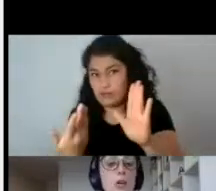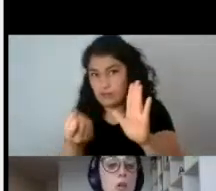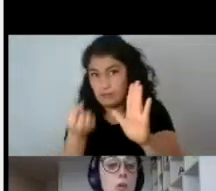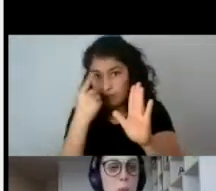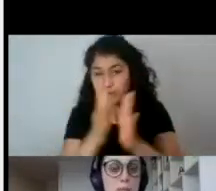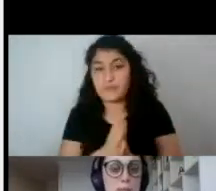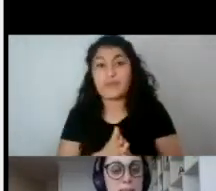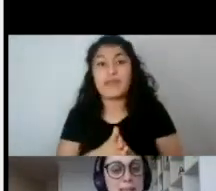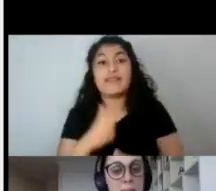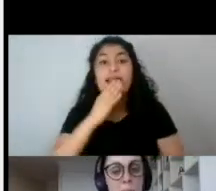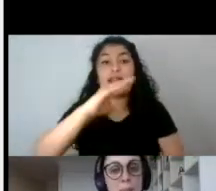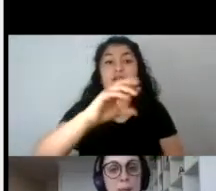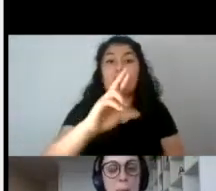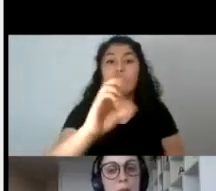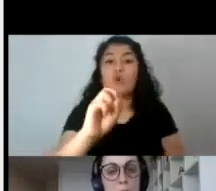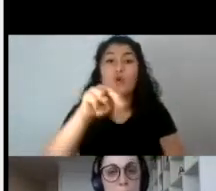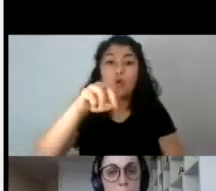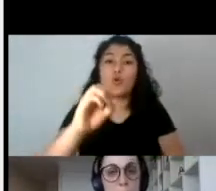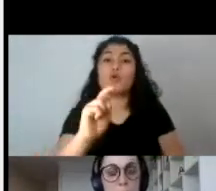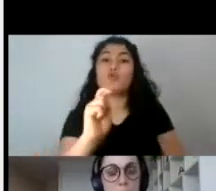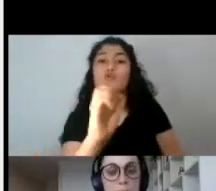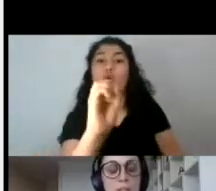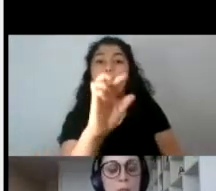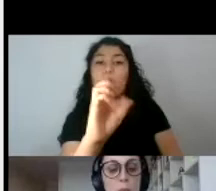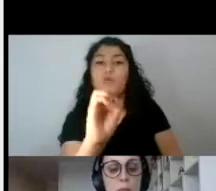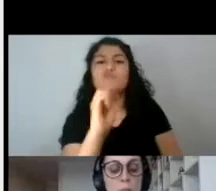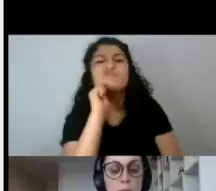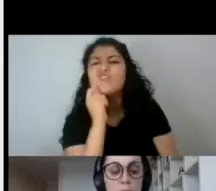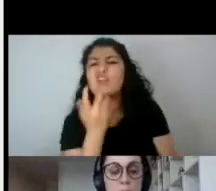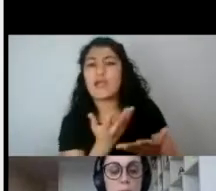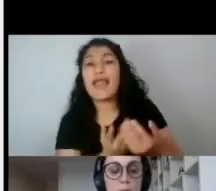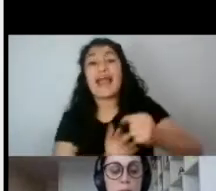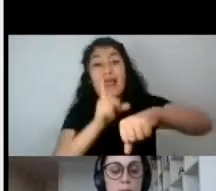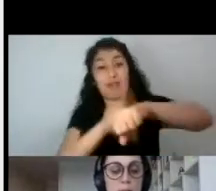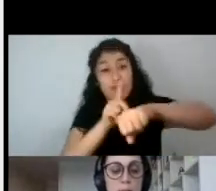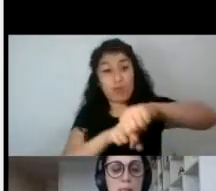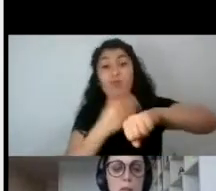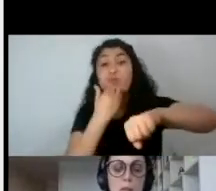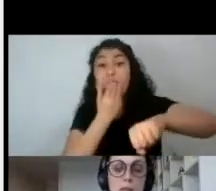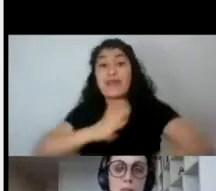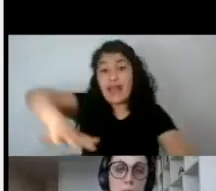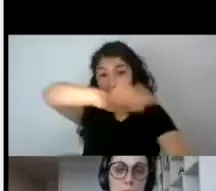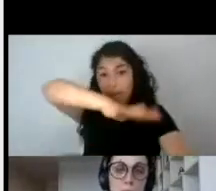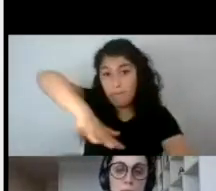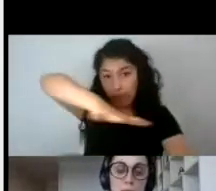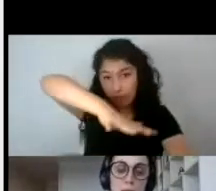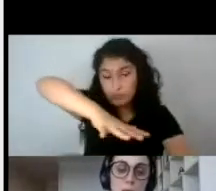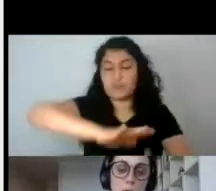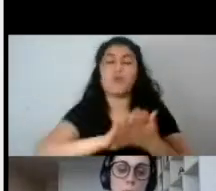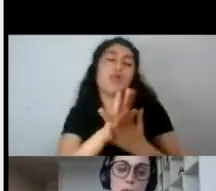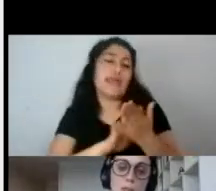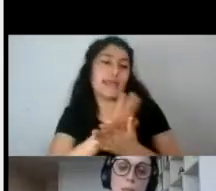El cronotopo, es decir, el tiempo y el espacio. Y esto es muy importante porque si nosotras vemos que